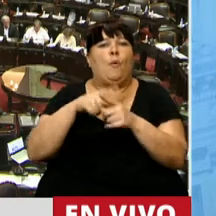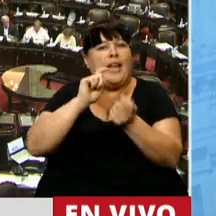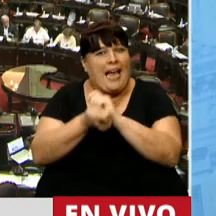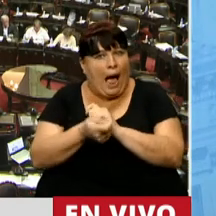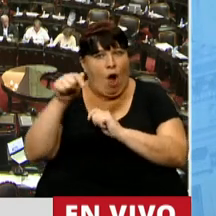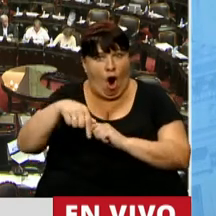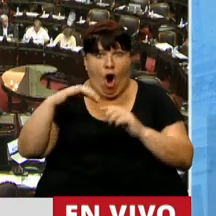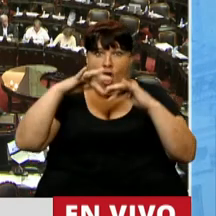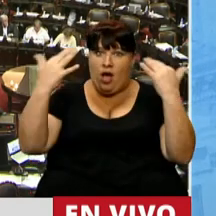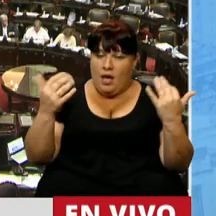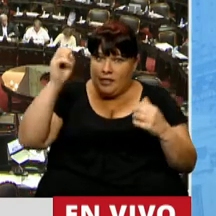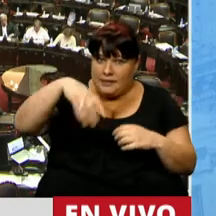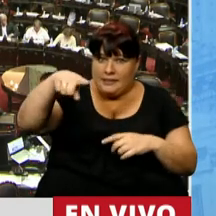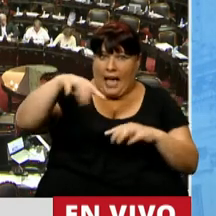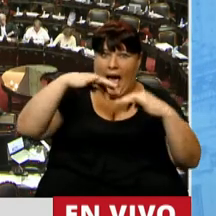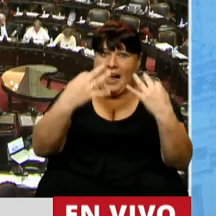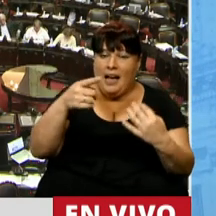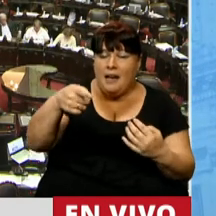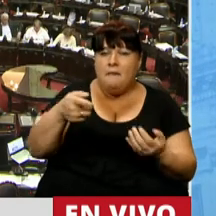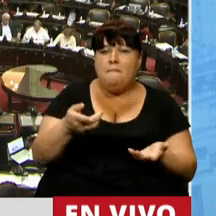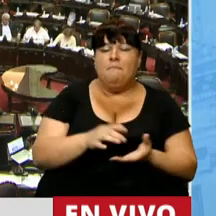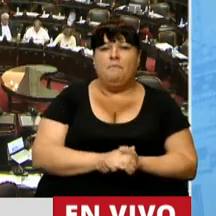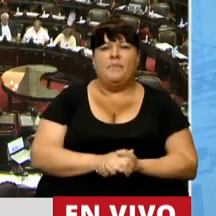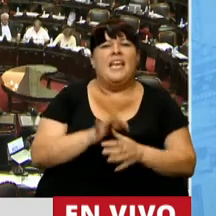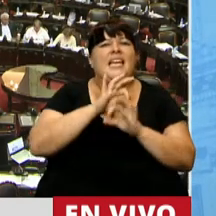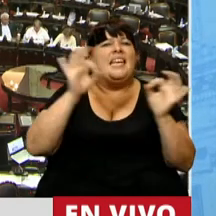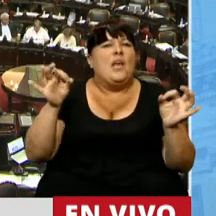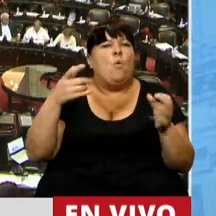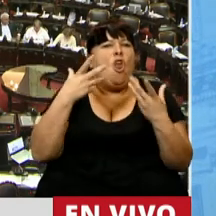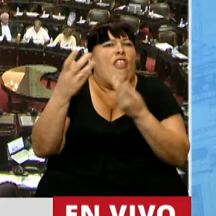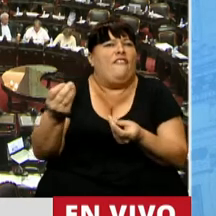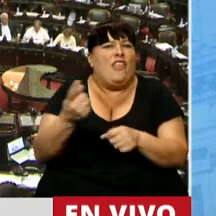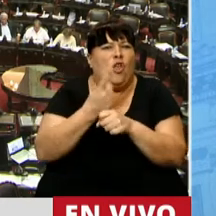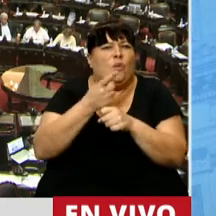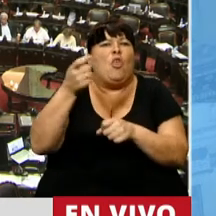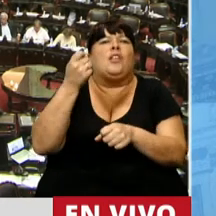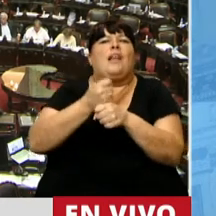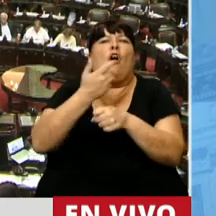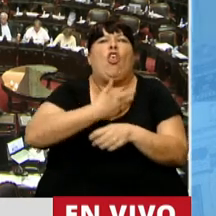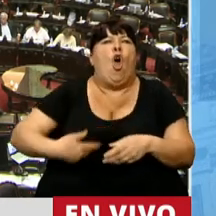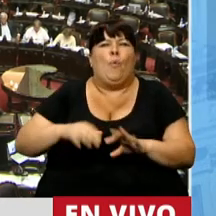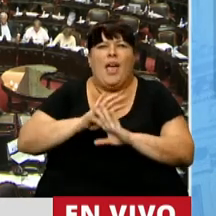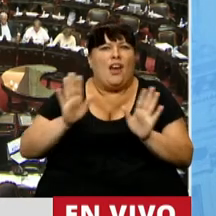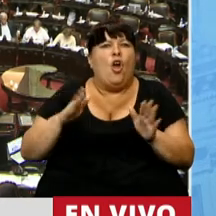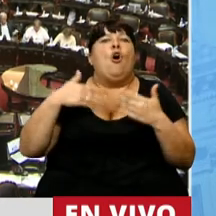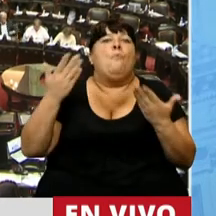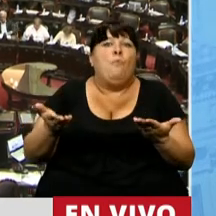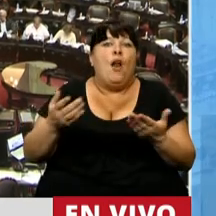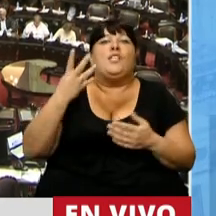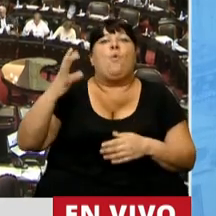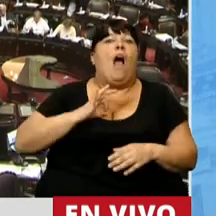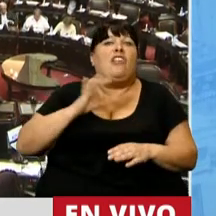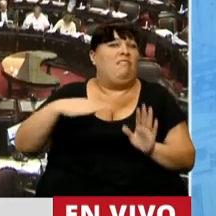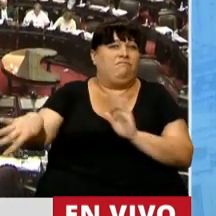el Cambio que hoy están allí en el recinto puedan defender de su gobierno por eso se fueron después de